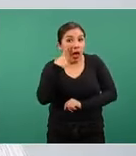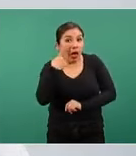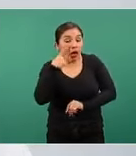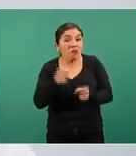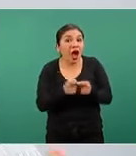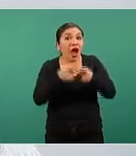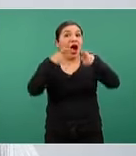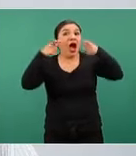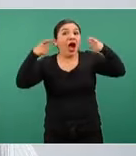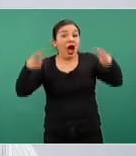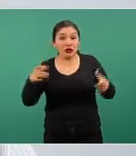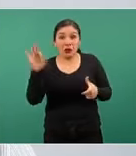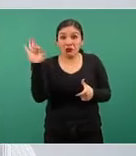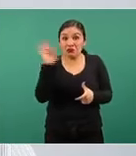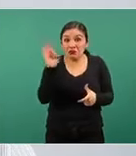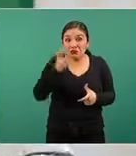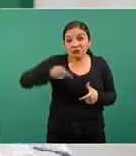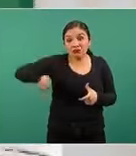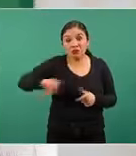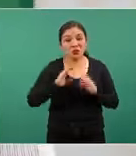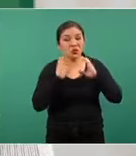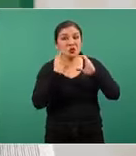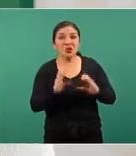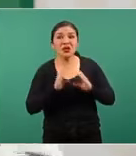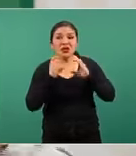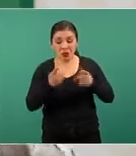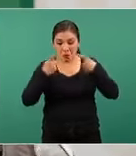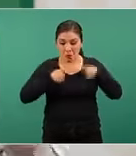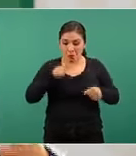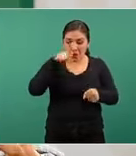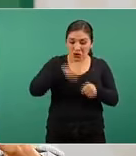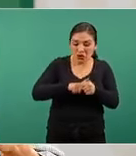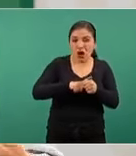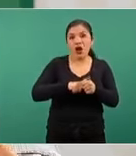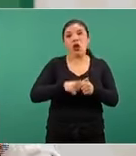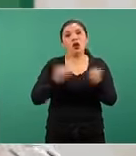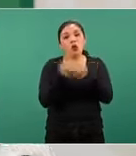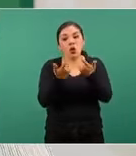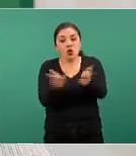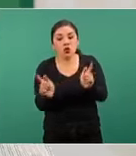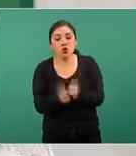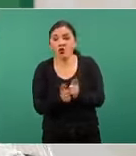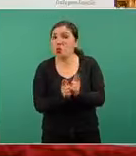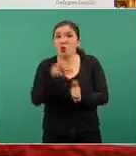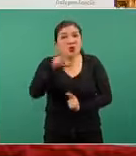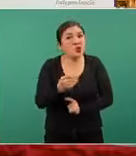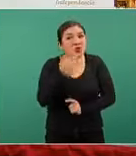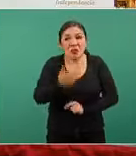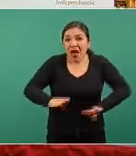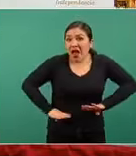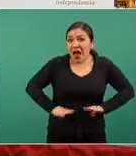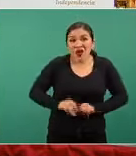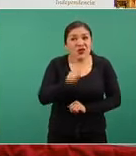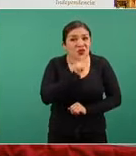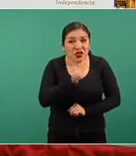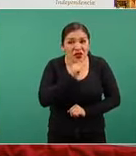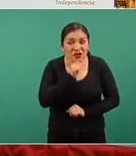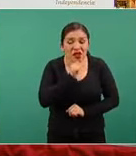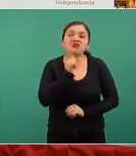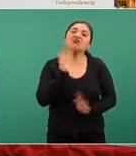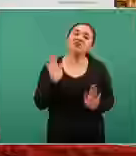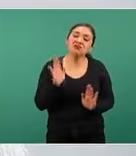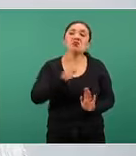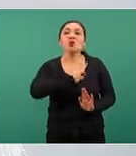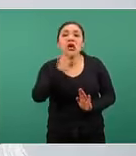incremento, si las medidas de prevención, tanto personales como colectivas, no se hubieran implementado de la mejor manera,